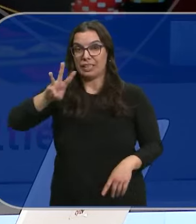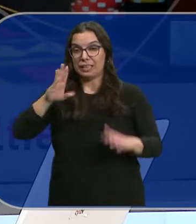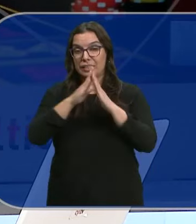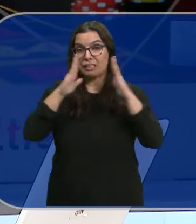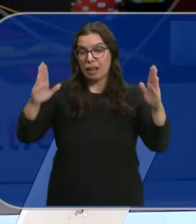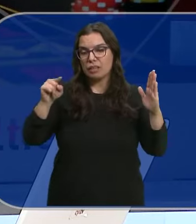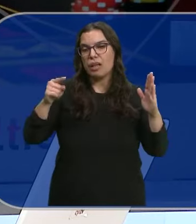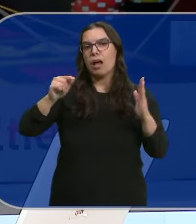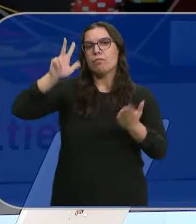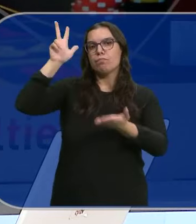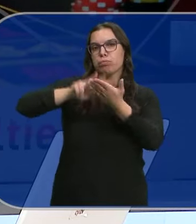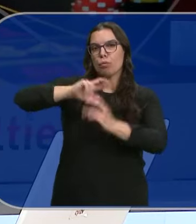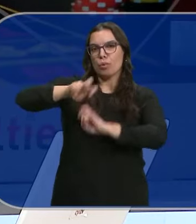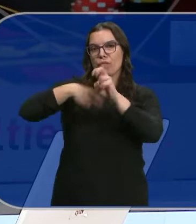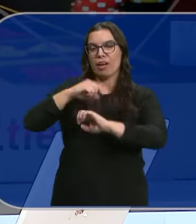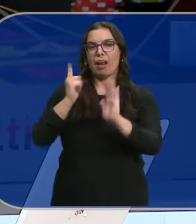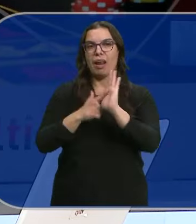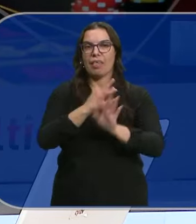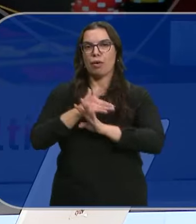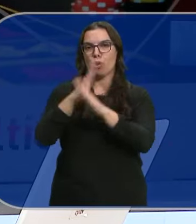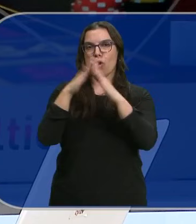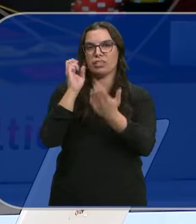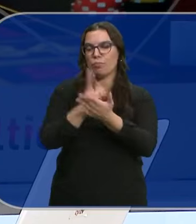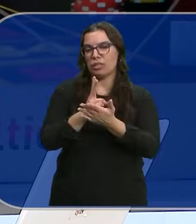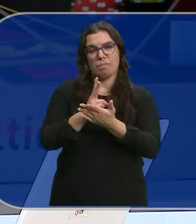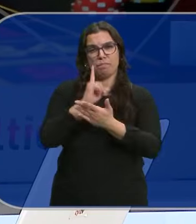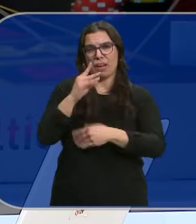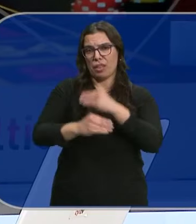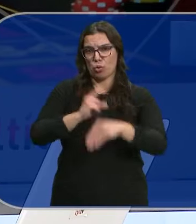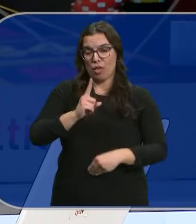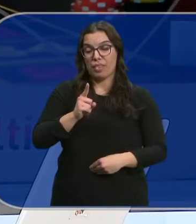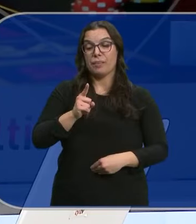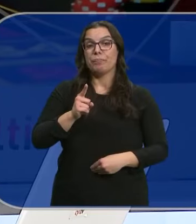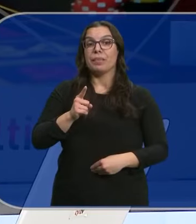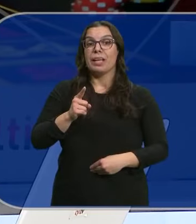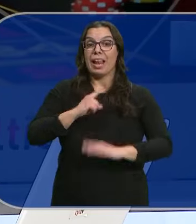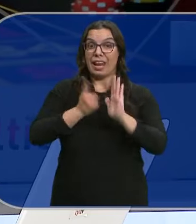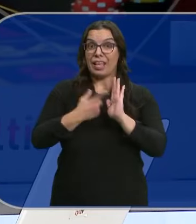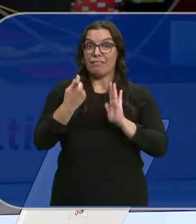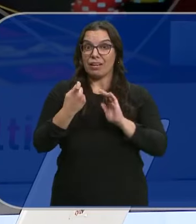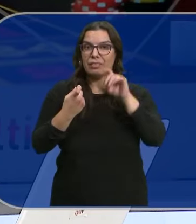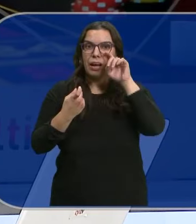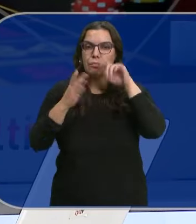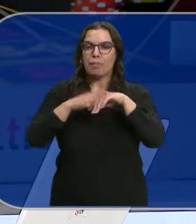Que no veremos aprobada La modificación de la ley de juego Y casas de apuestas Es la que obliga A que se alejen de los colegios O a tener un mayor control de acceso